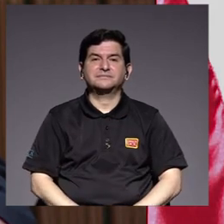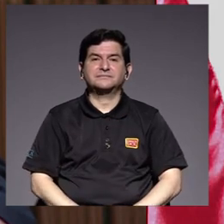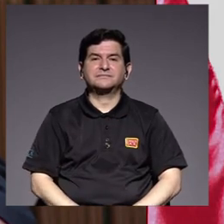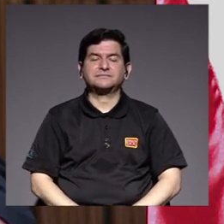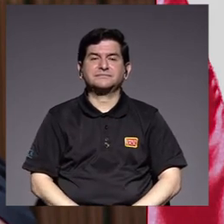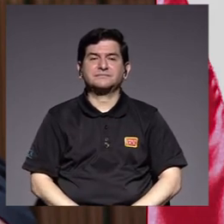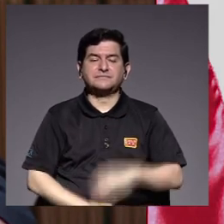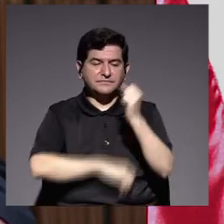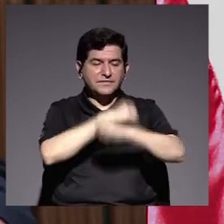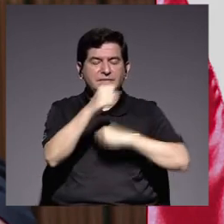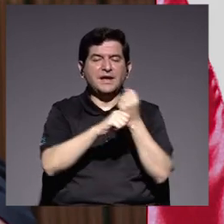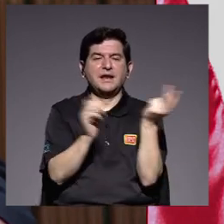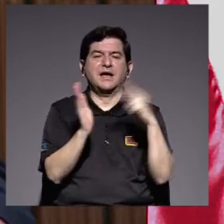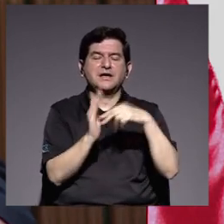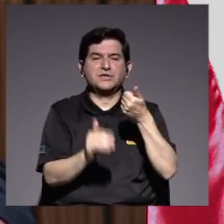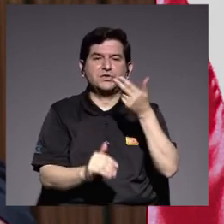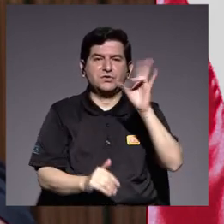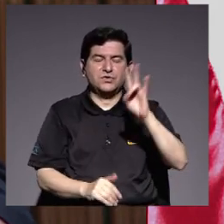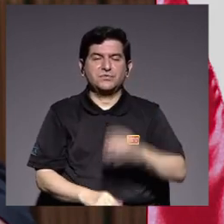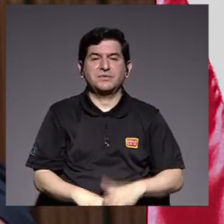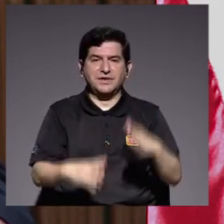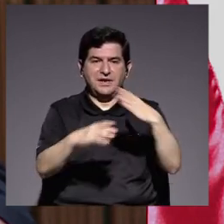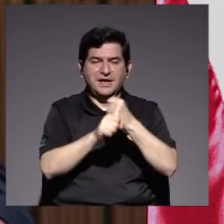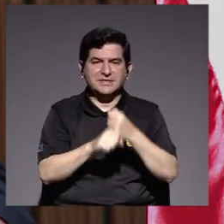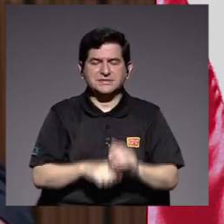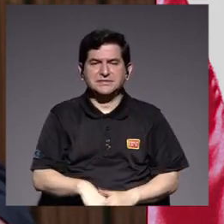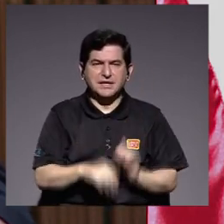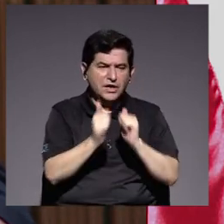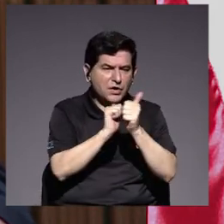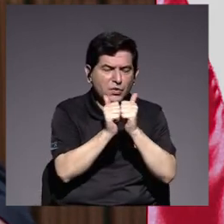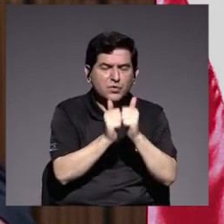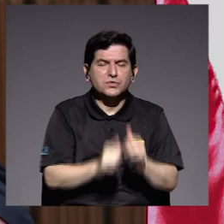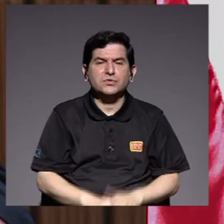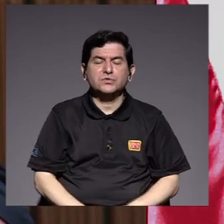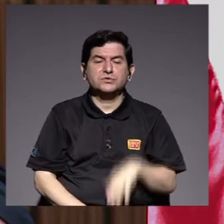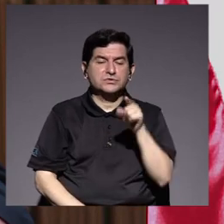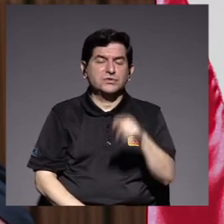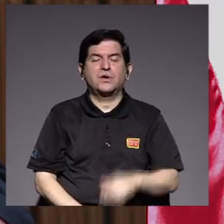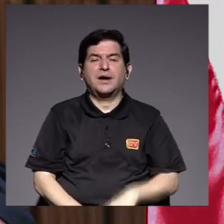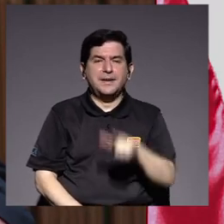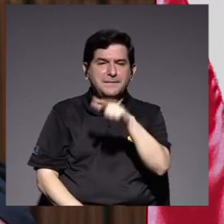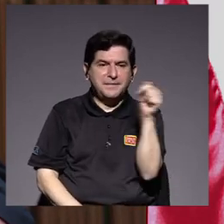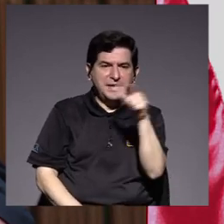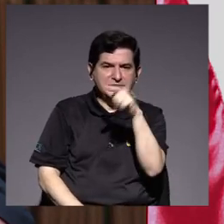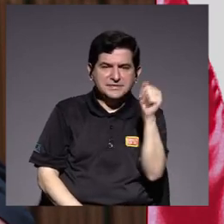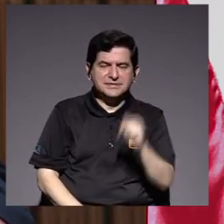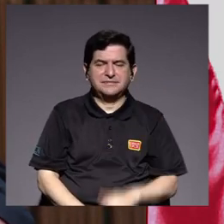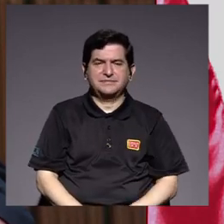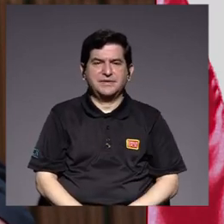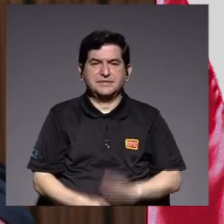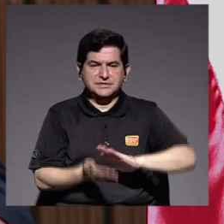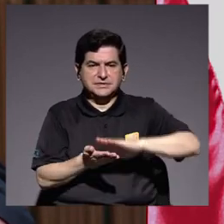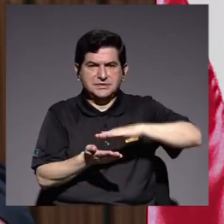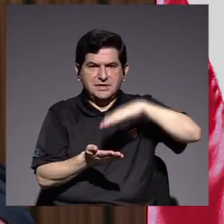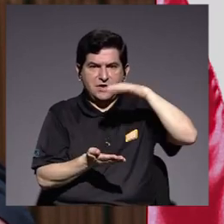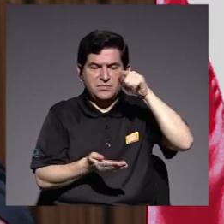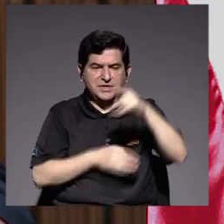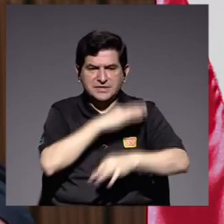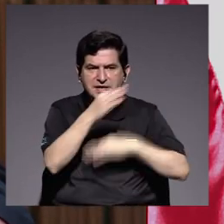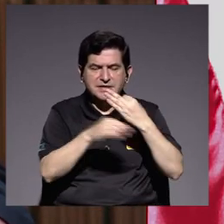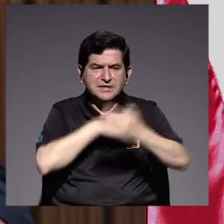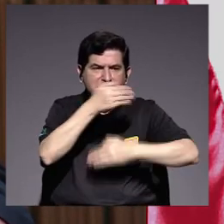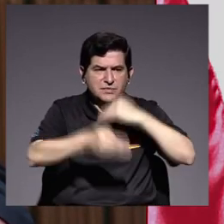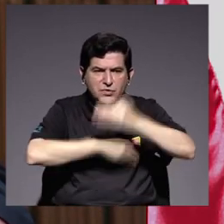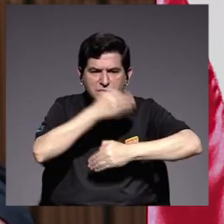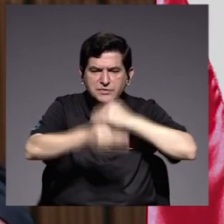desde el año 2017 se estableció la realización de concursos de antecedentes mensuales con el fin de aumentar la frecuencia de este tipo de